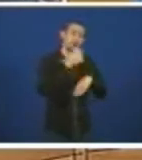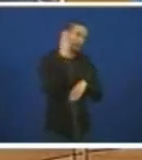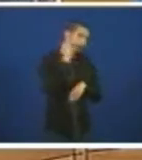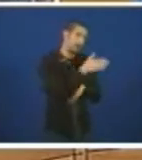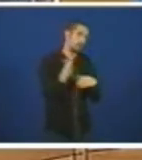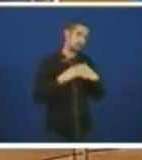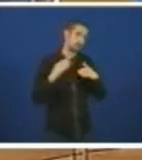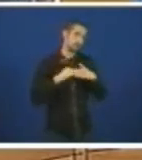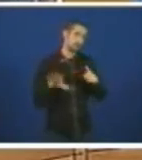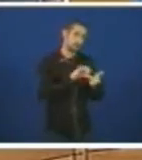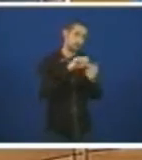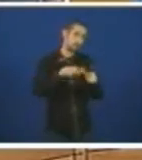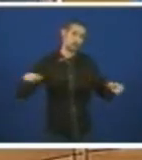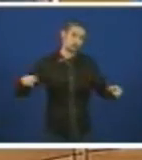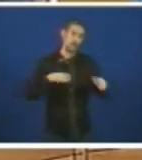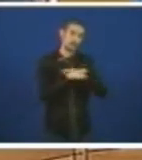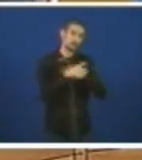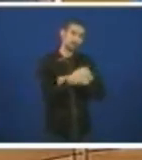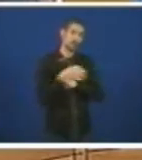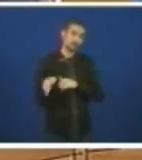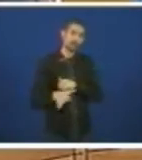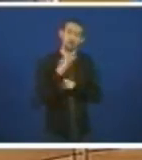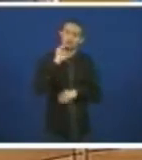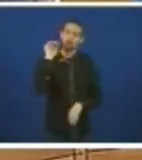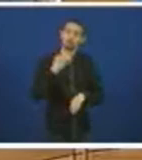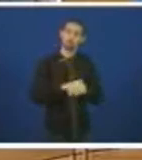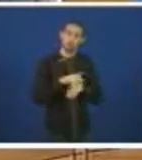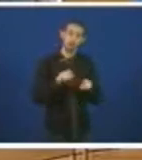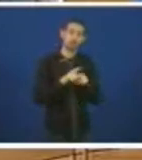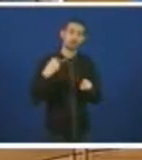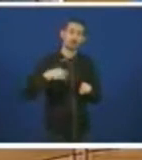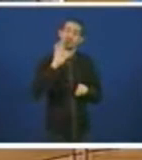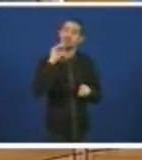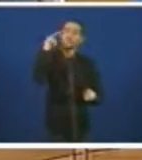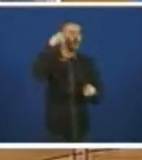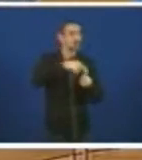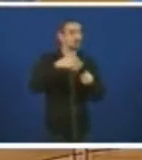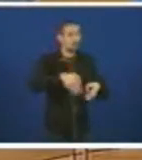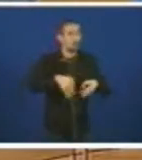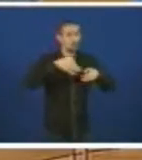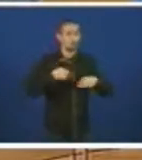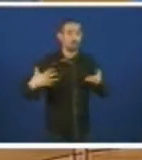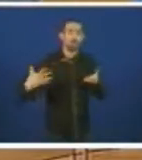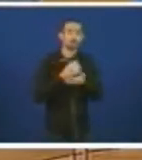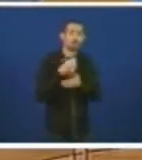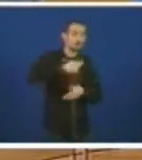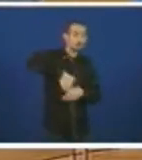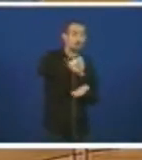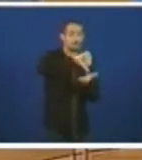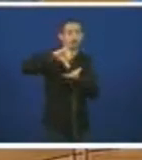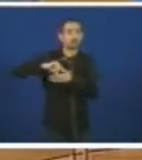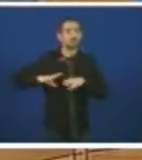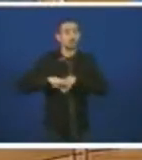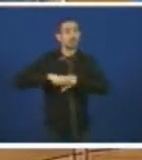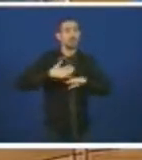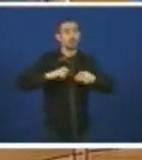marcado no compromiso de xección eficiente e de cumprimento dos mesmos objetivos as que están sometidos aos centros da rede dos